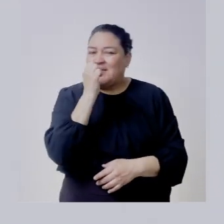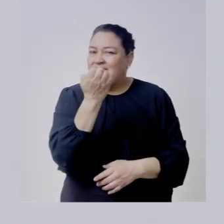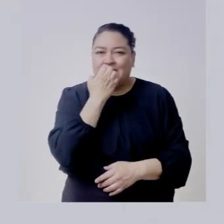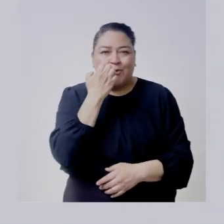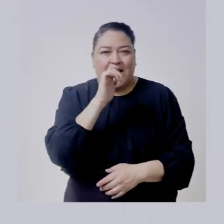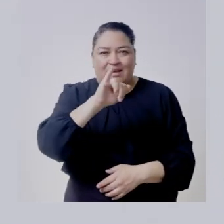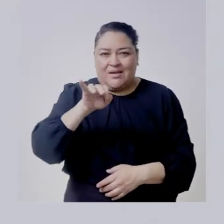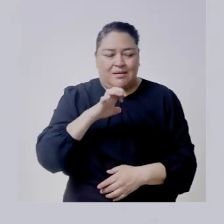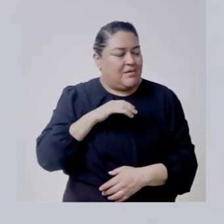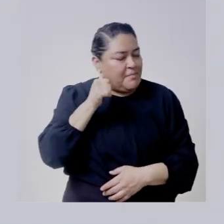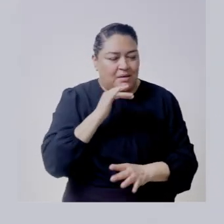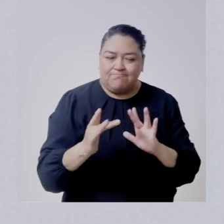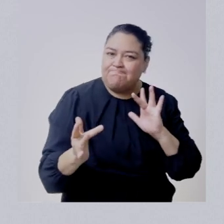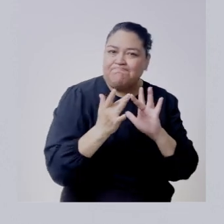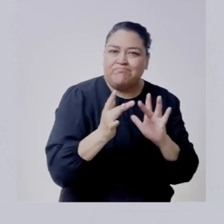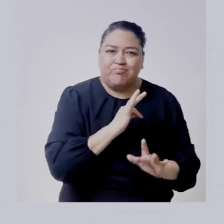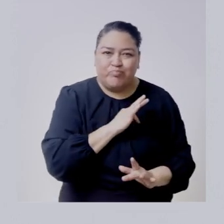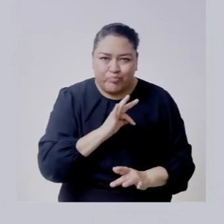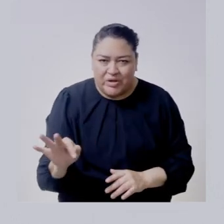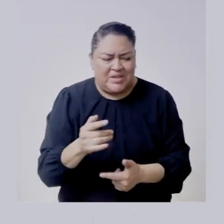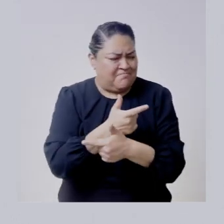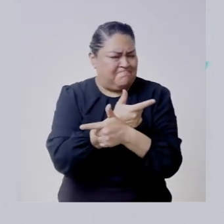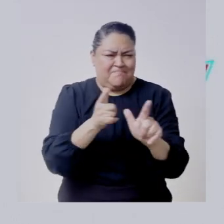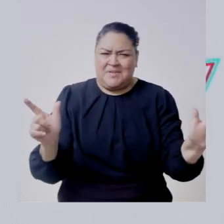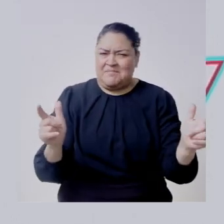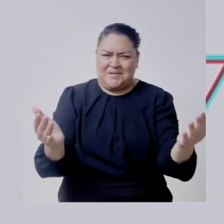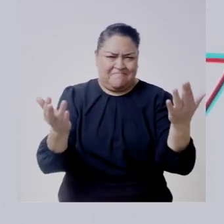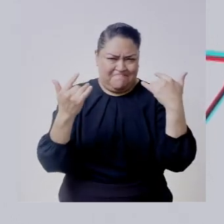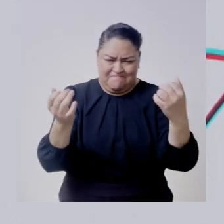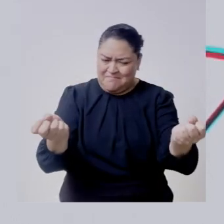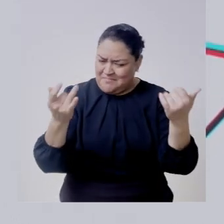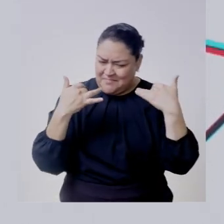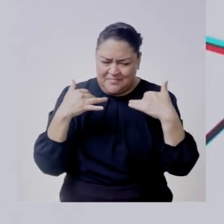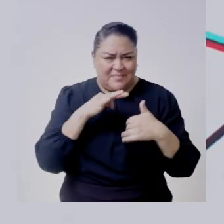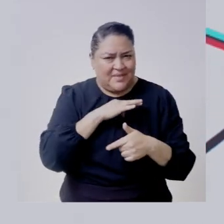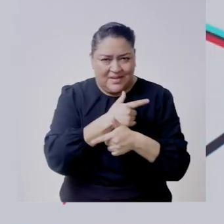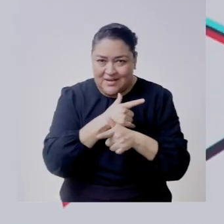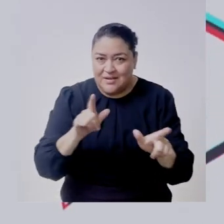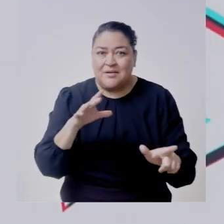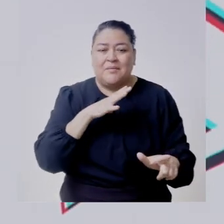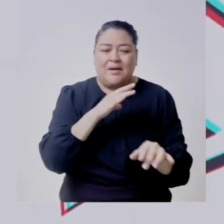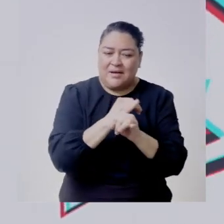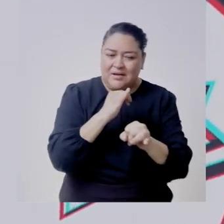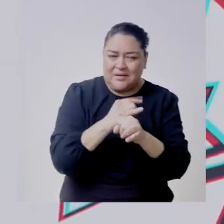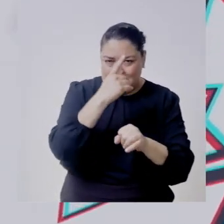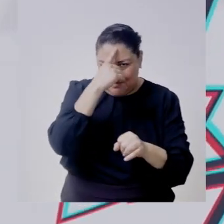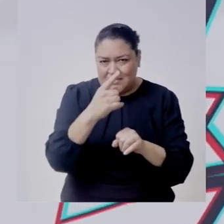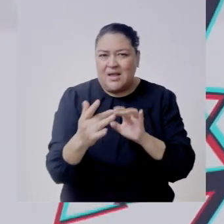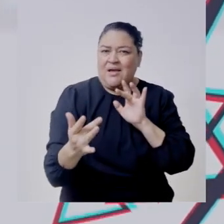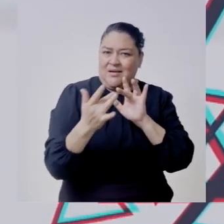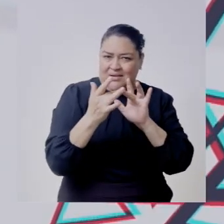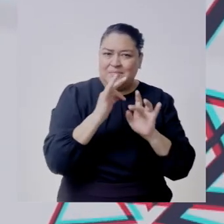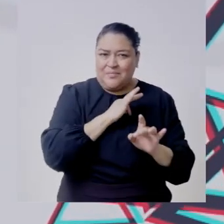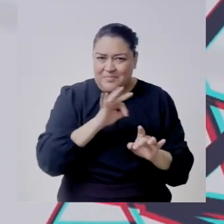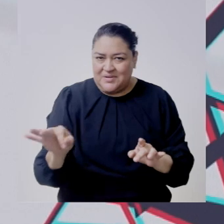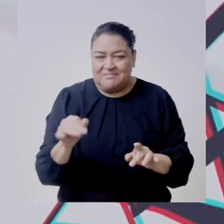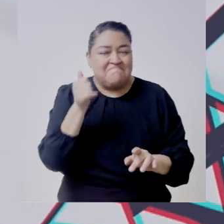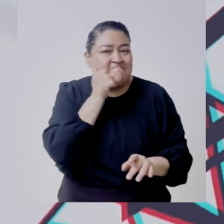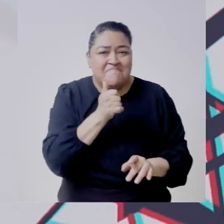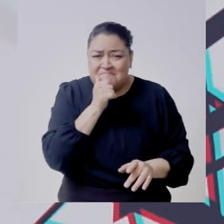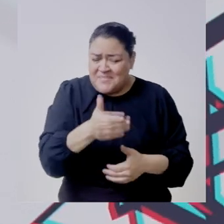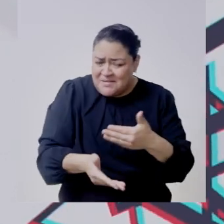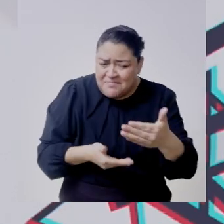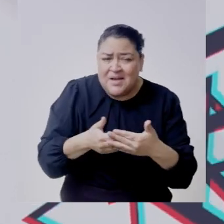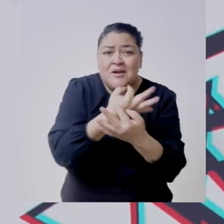escuela siempre con la escuela judicial electoral estamos abiertos están ahí todas las vías para poderse comunicar siempre estamos